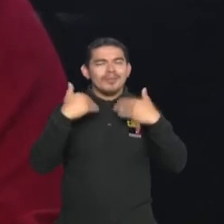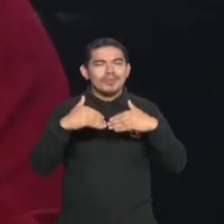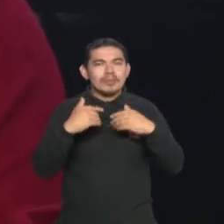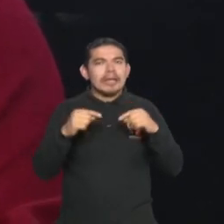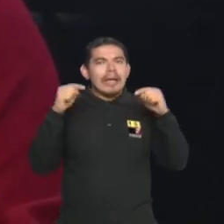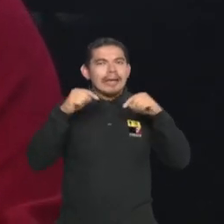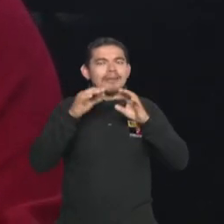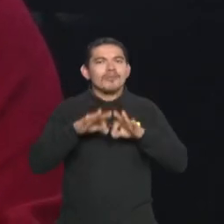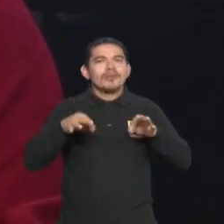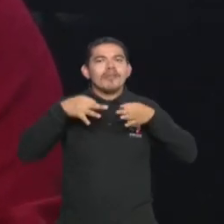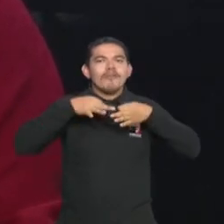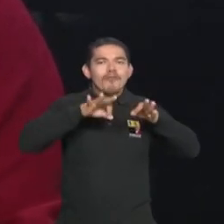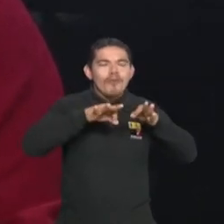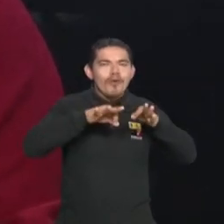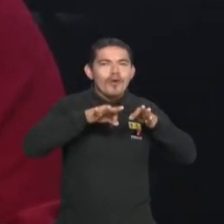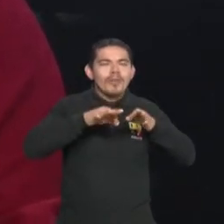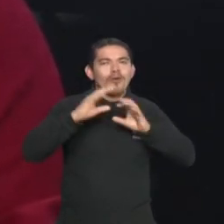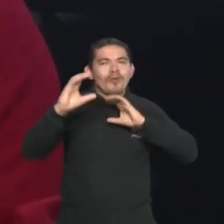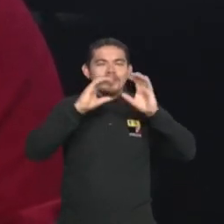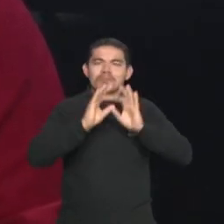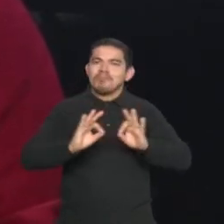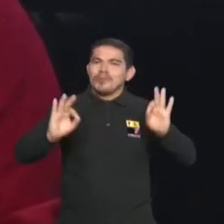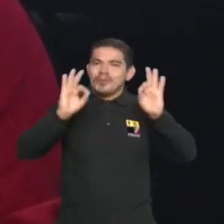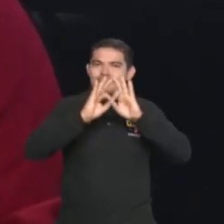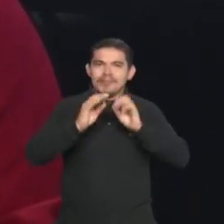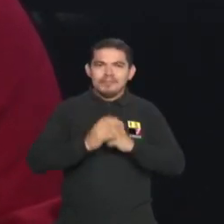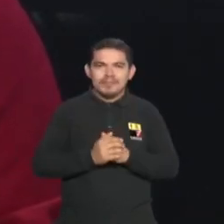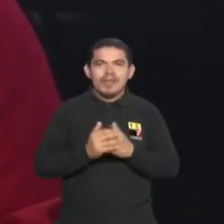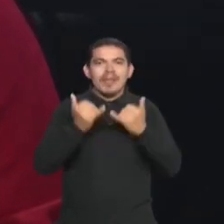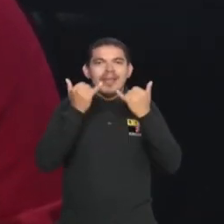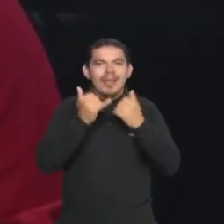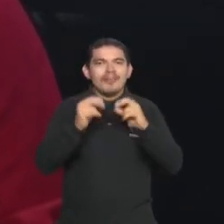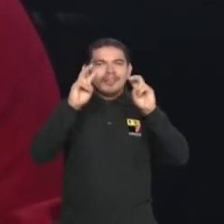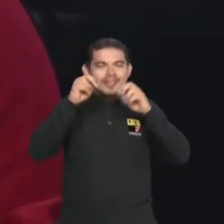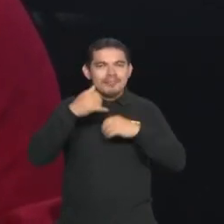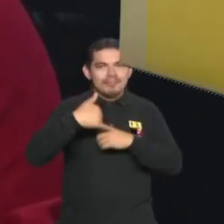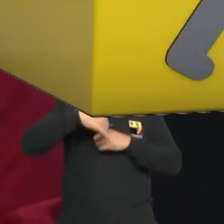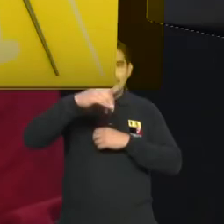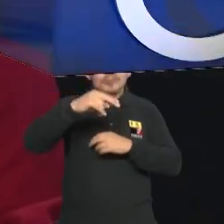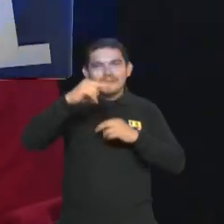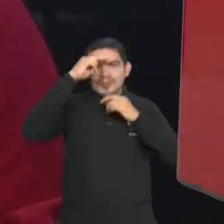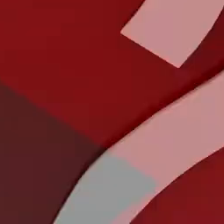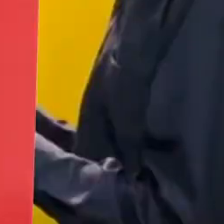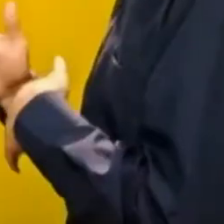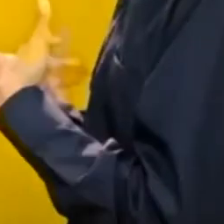forma alternativa de comunicación es primordial. Vamos a conocer un poquito más en el próximo reportaje.